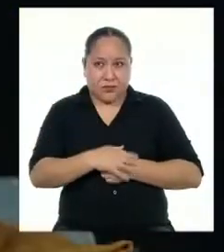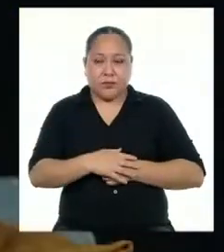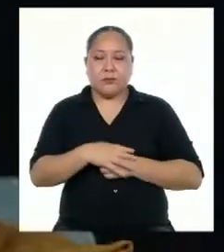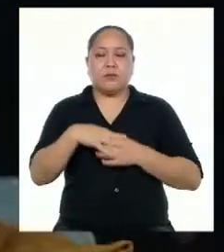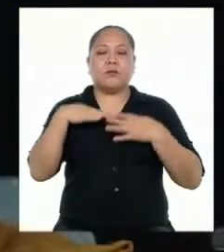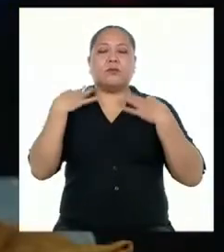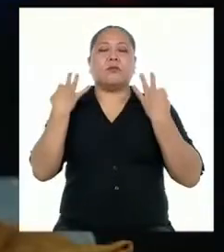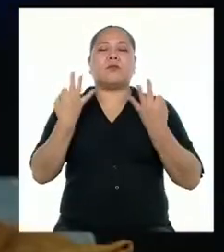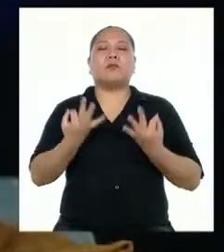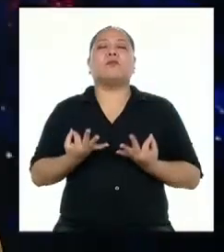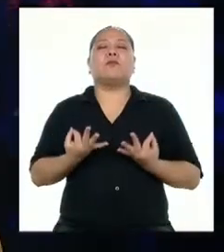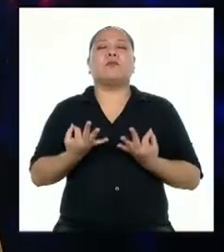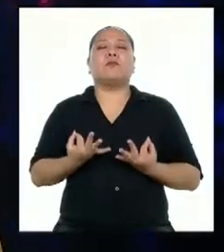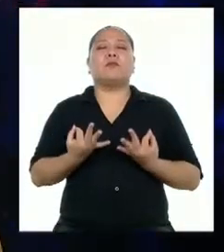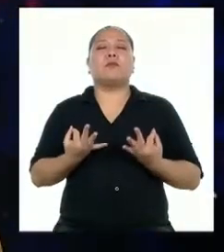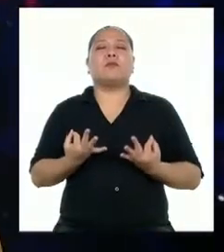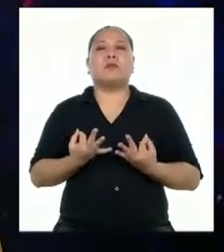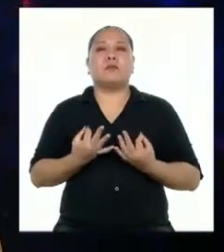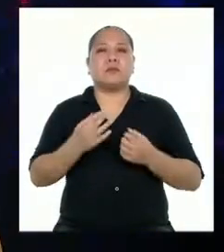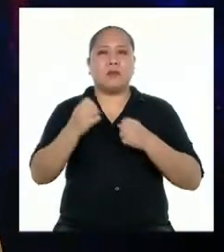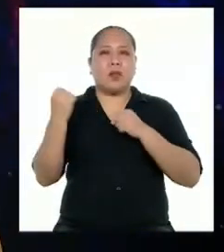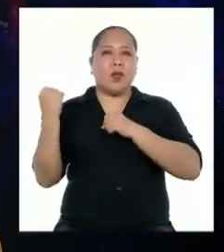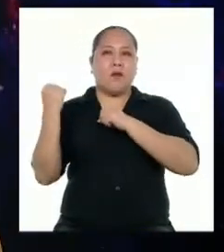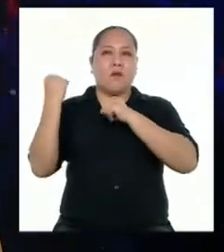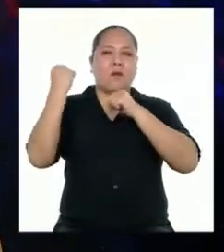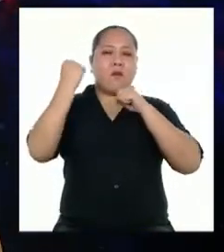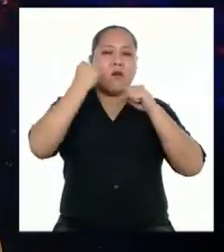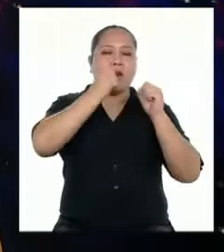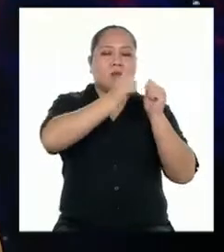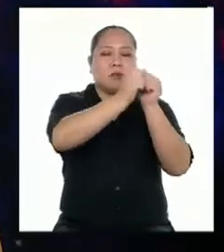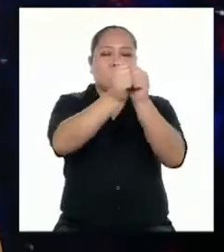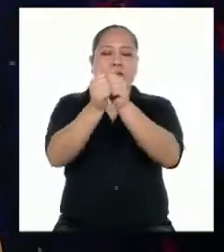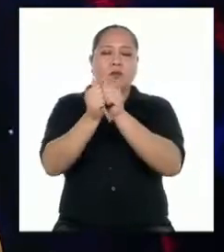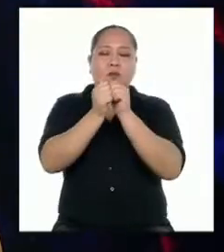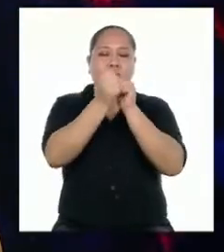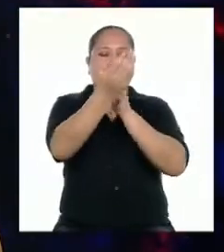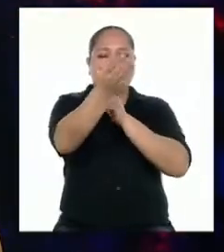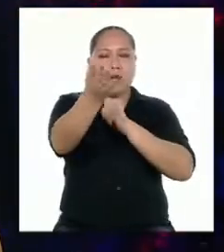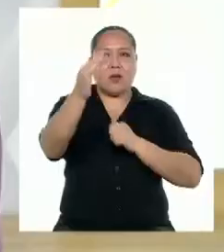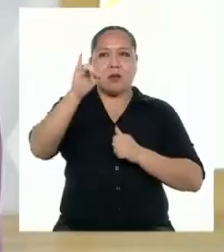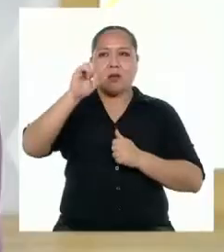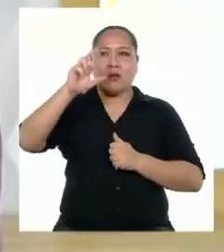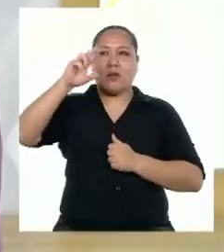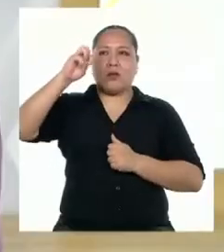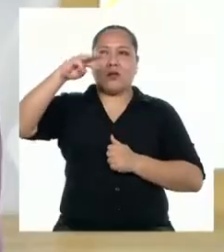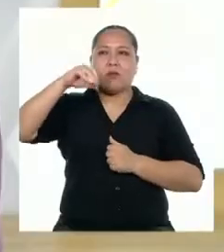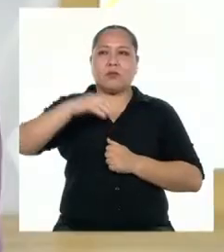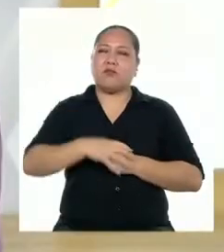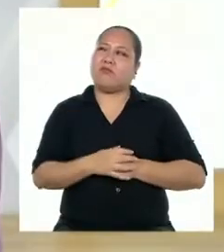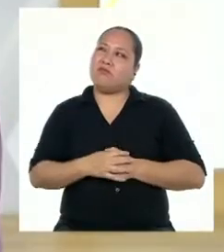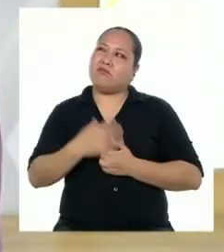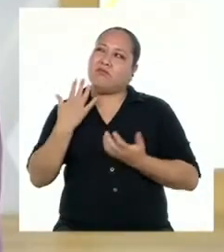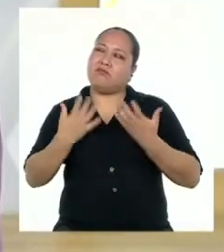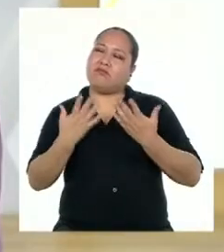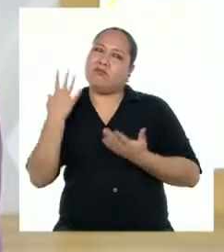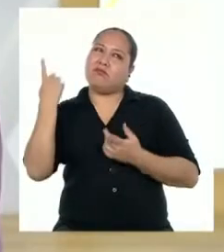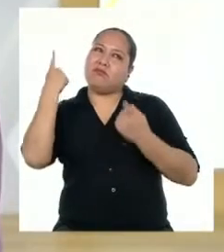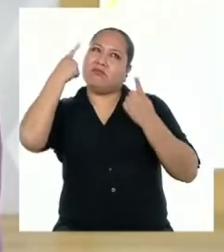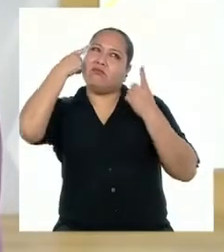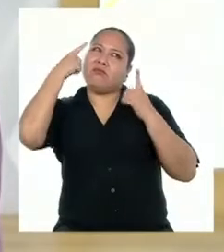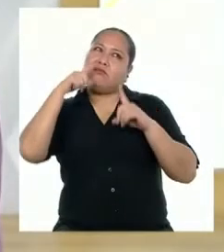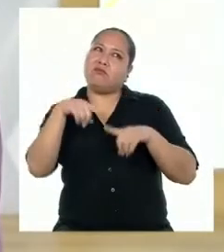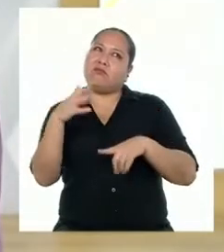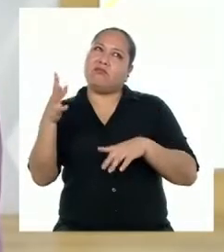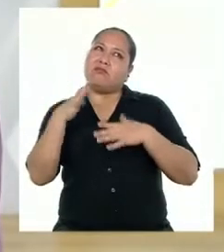¡Om! Que la fuerza te acompañe, Yaremis. Tal vez tengan razón y deba